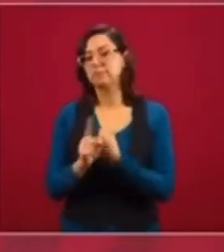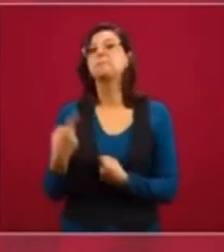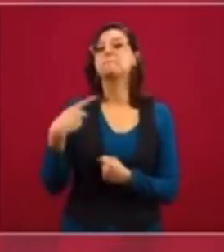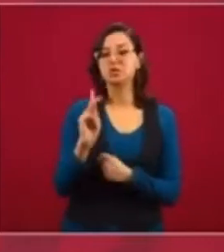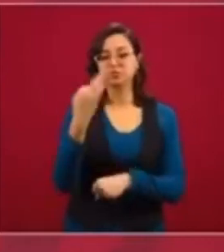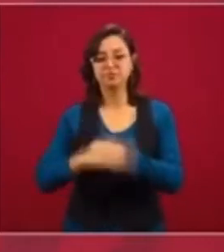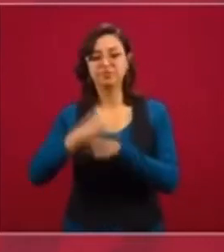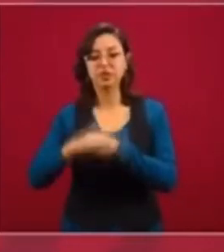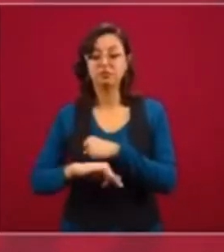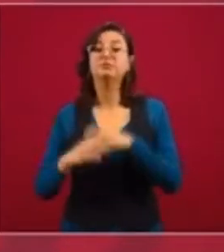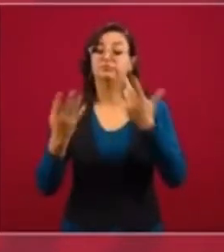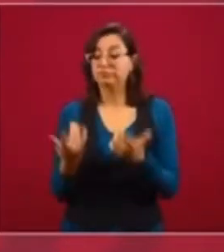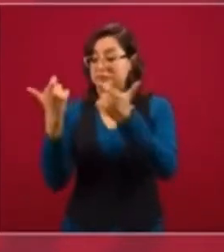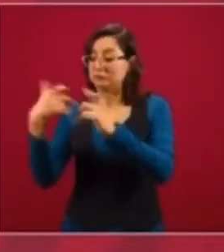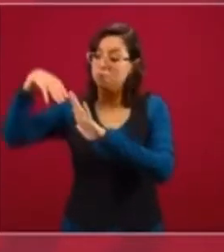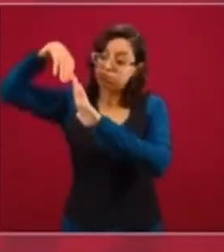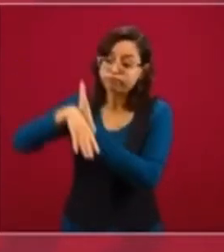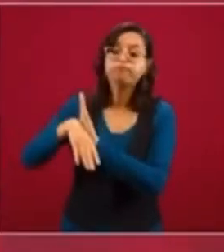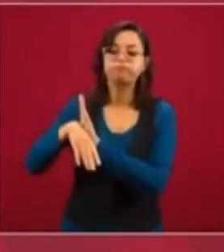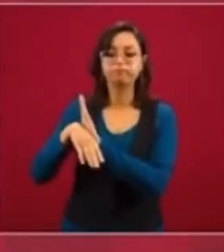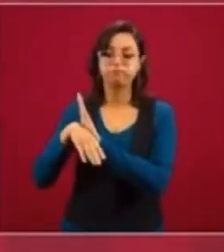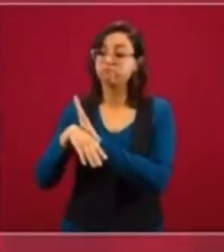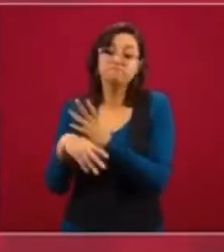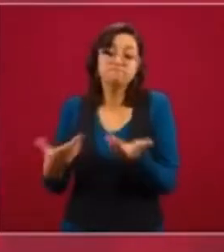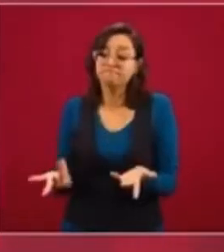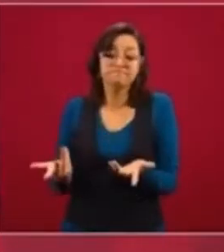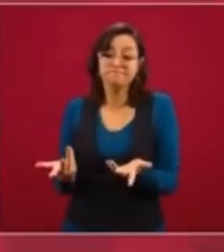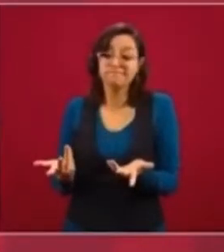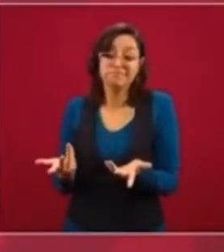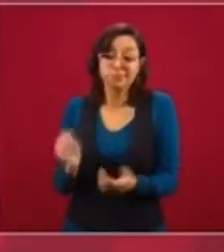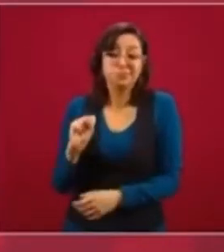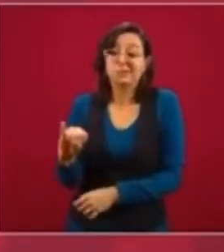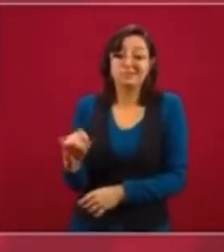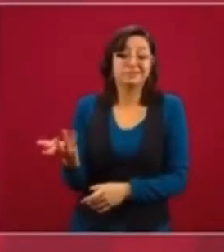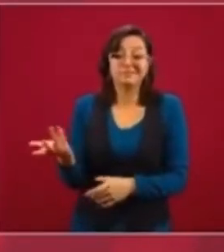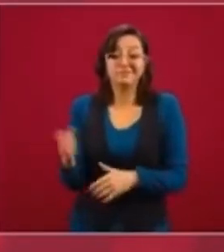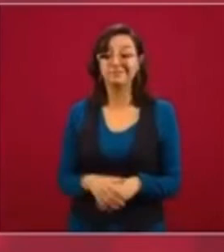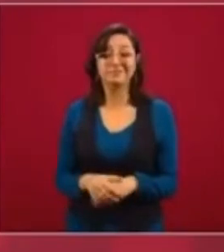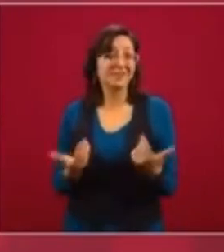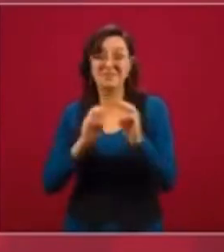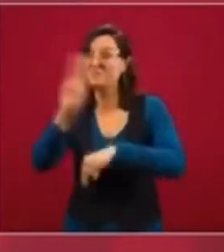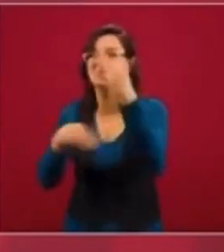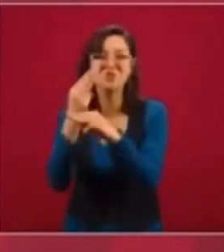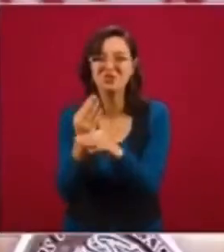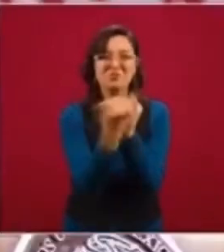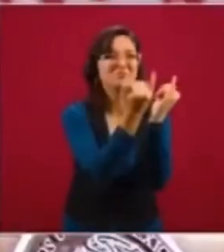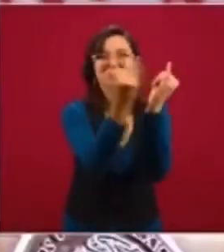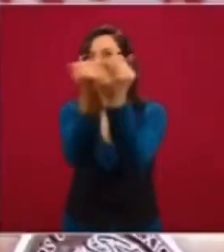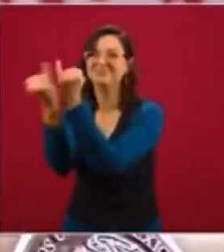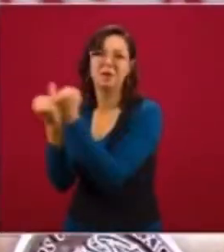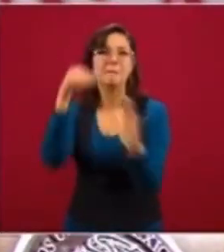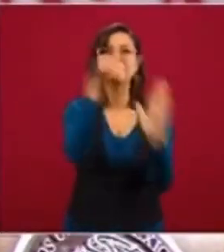Que se va a caer la economía, como también lo aclaro, se está cayendo en todo el mundo.